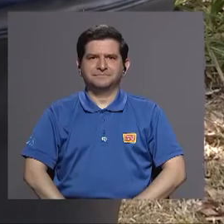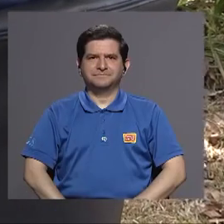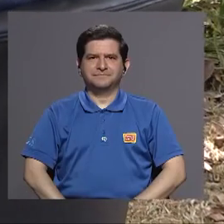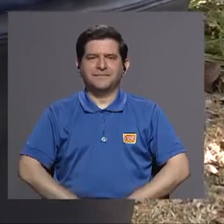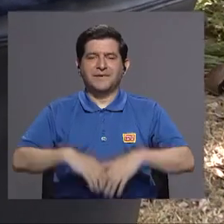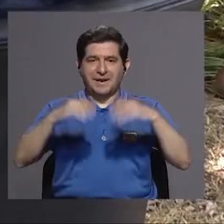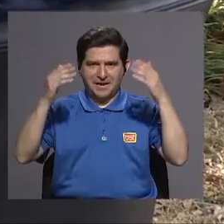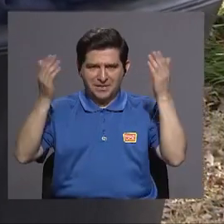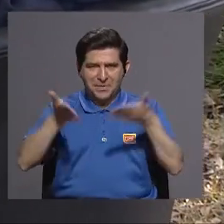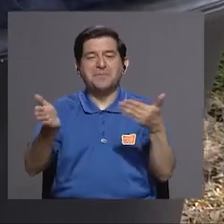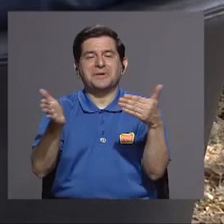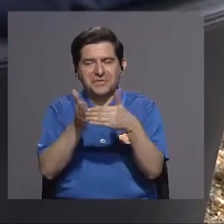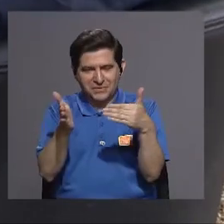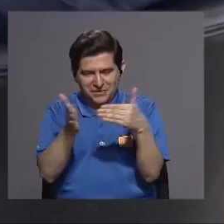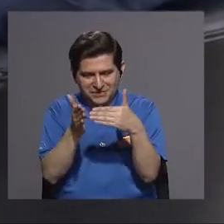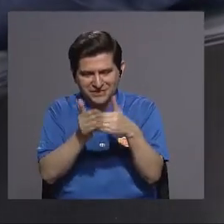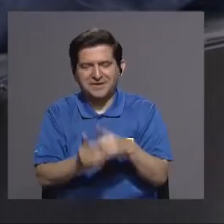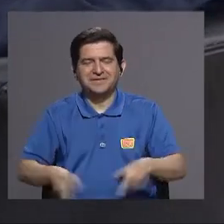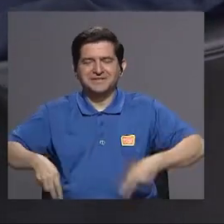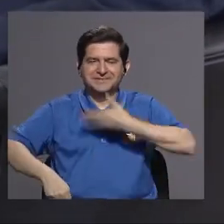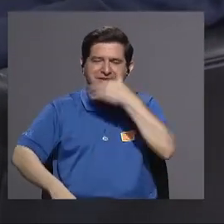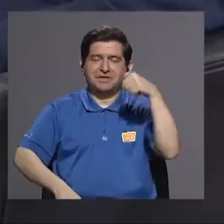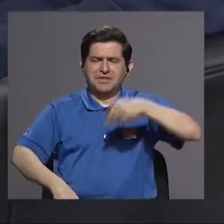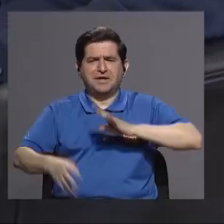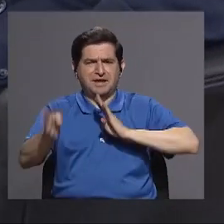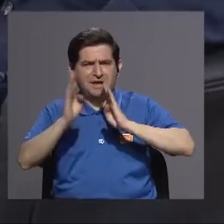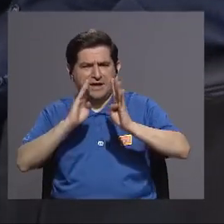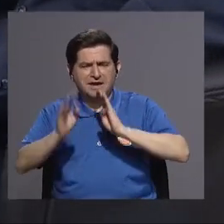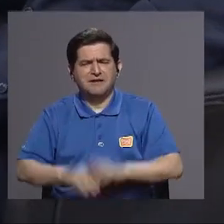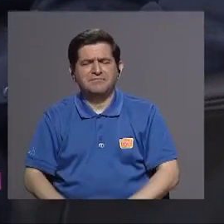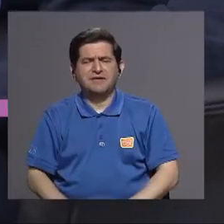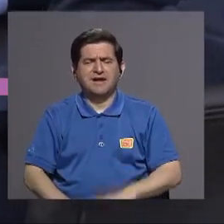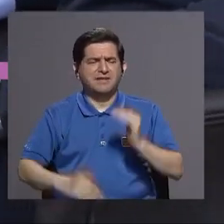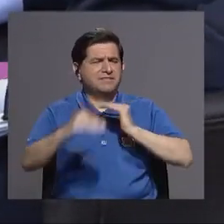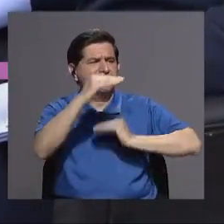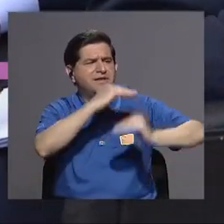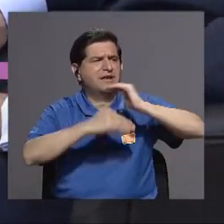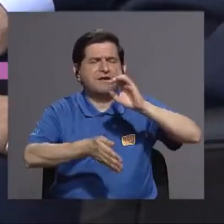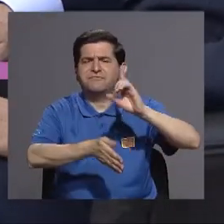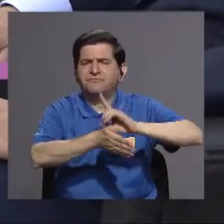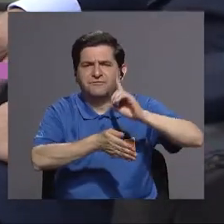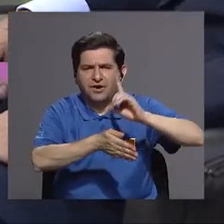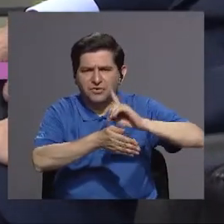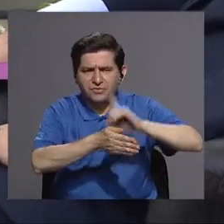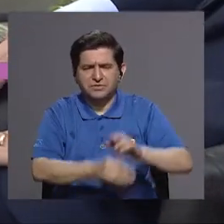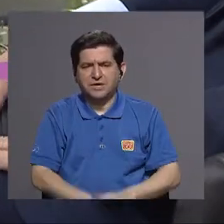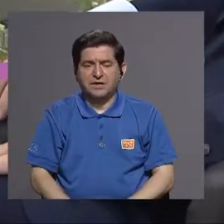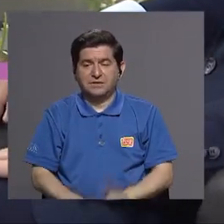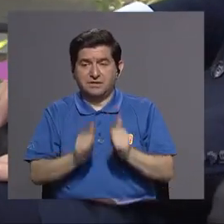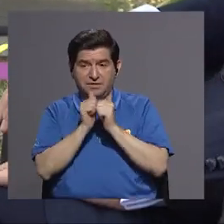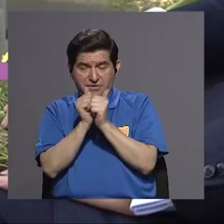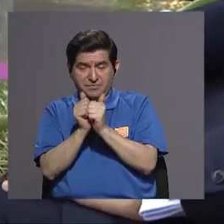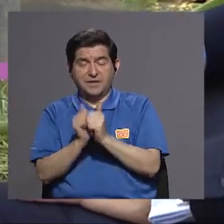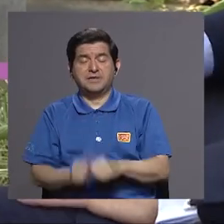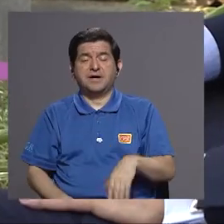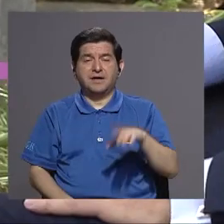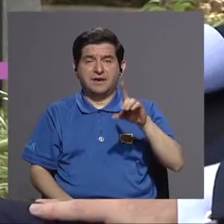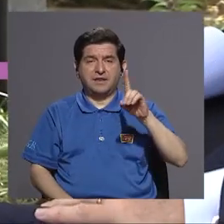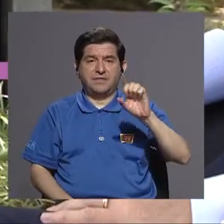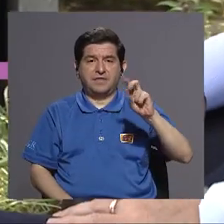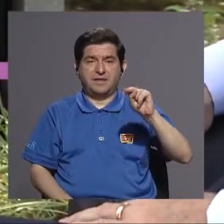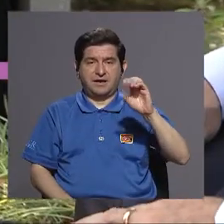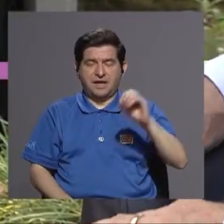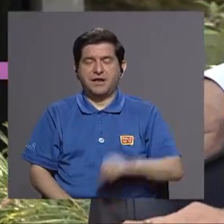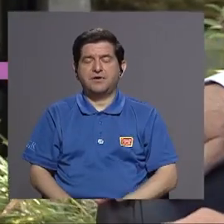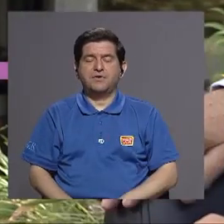bienvenidos nuevamente a vivir mejor estamos conversando acerca de la facultad de medicina estamos con su decano el